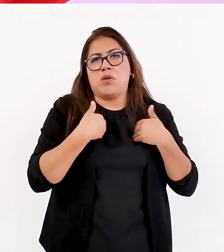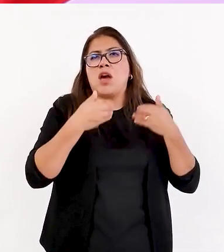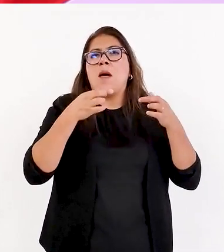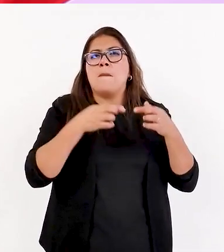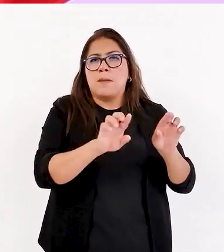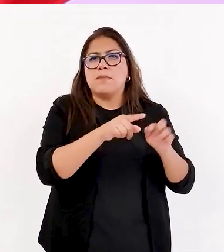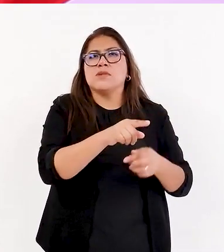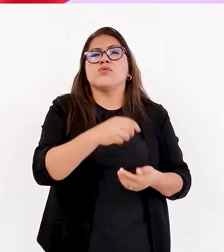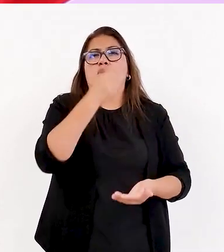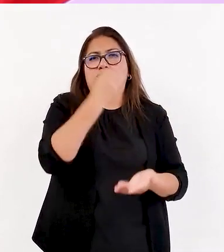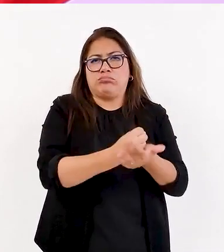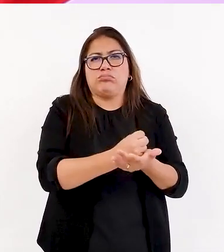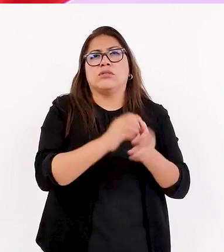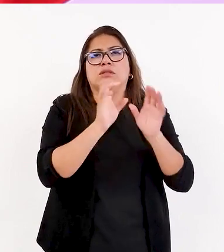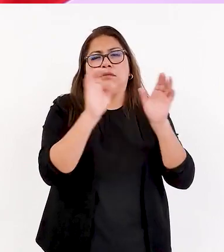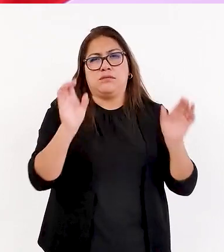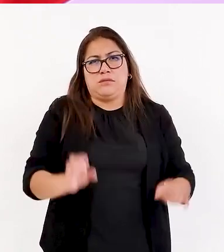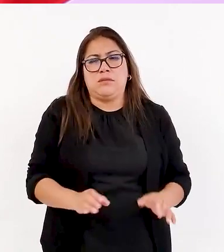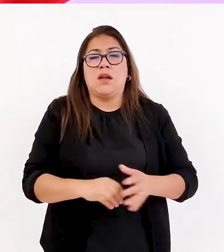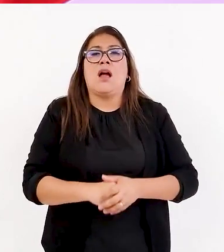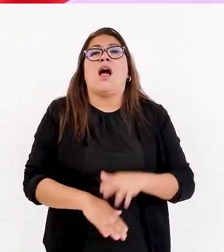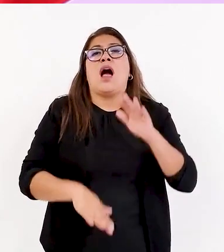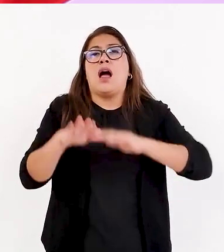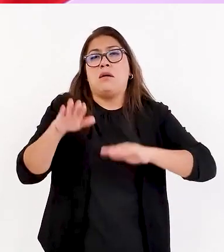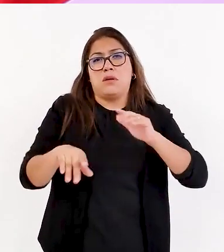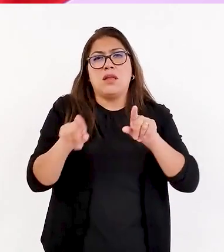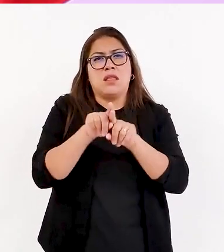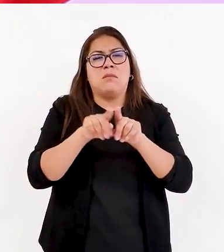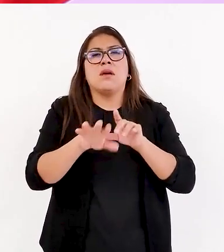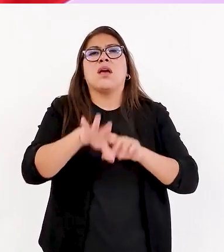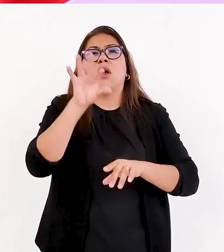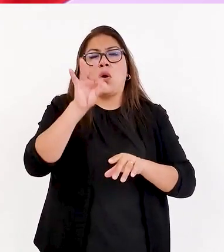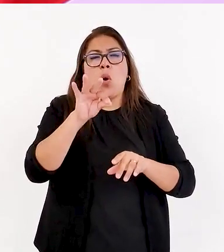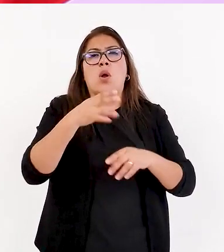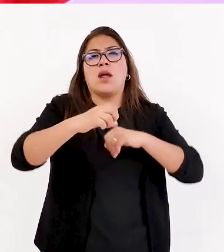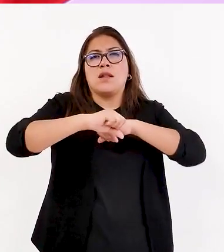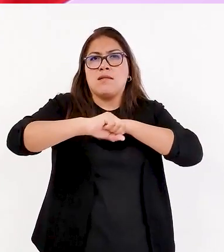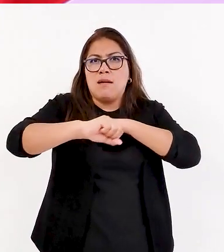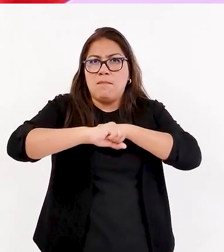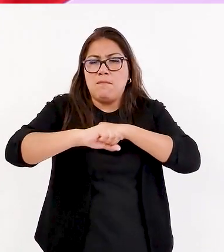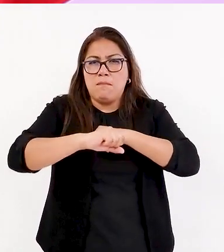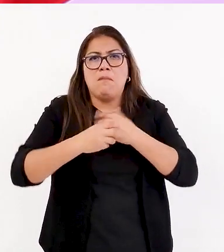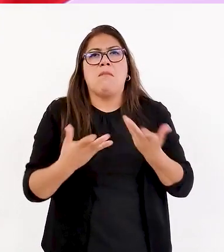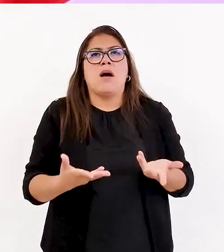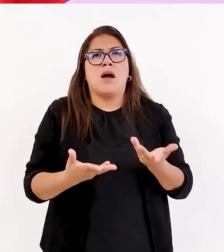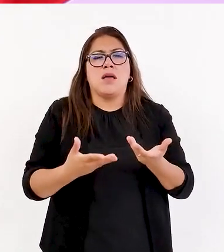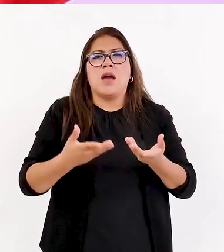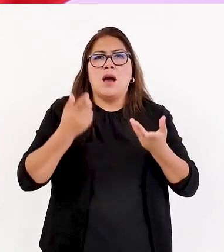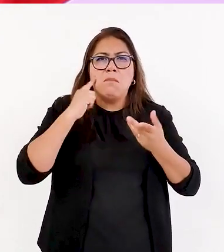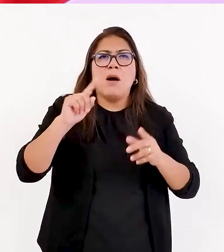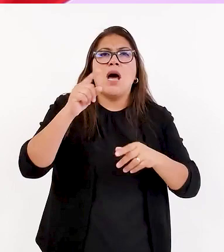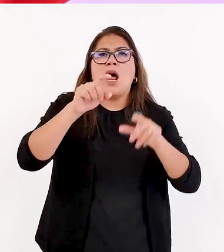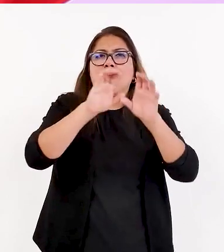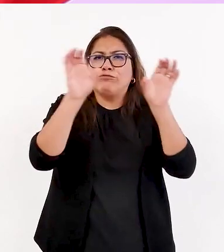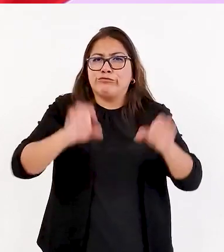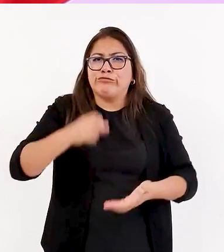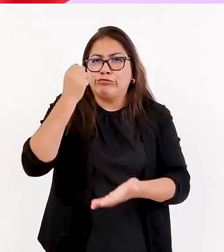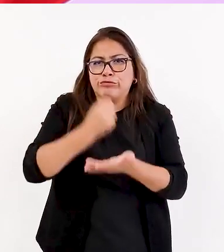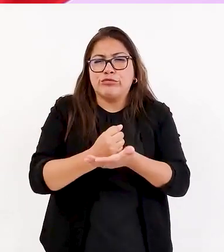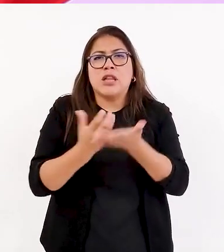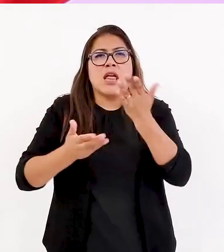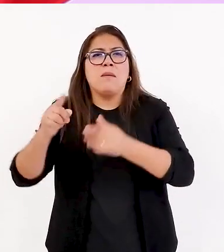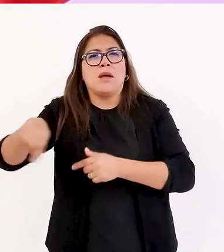Muchas veces hemos encontrado que incluso hay campañas de certificación, pero que la población no los conoce. Entonces, canalizamos esa información.